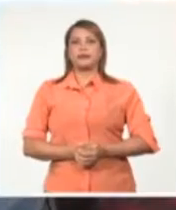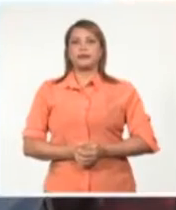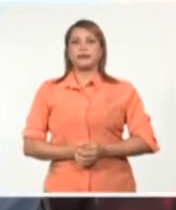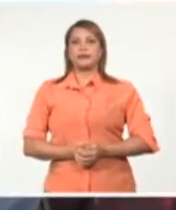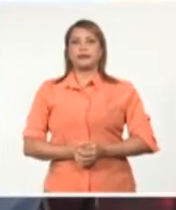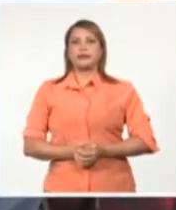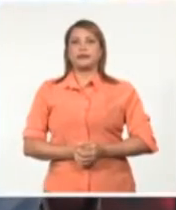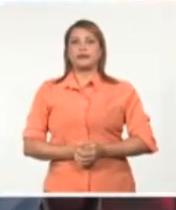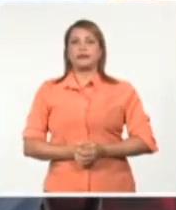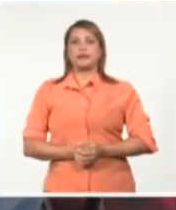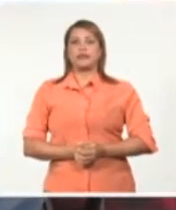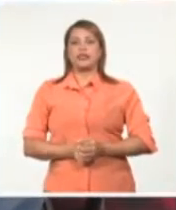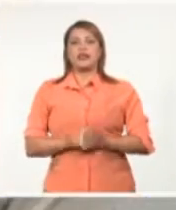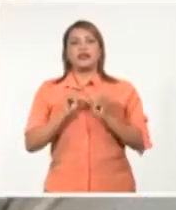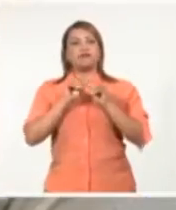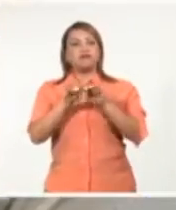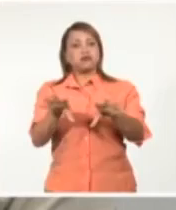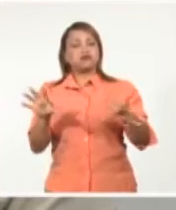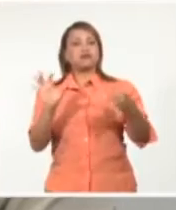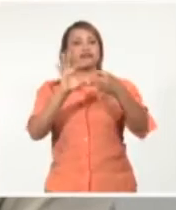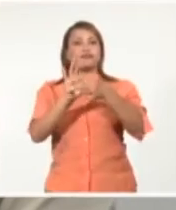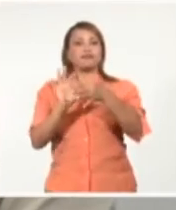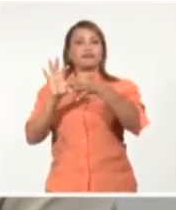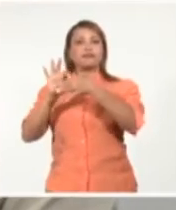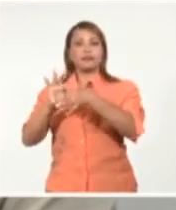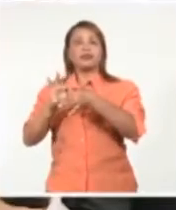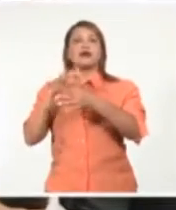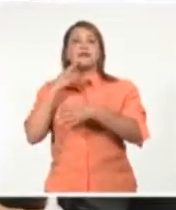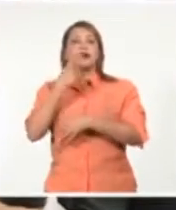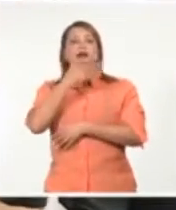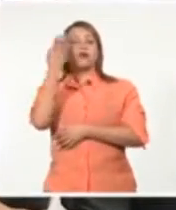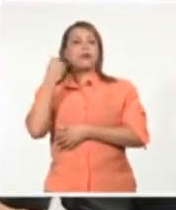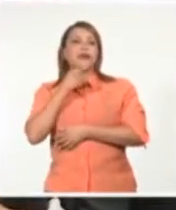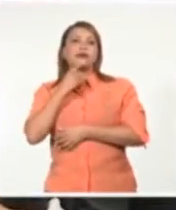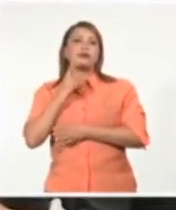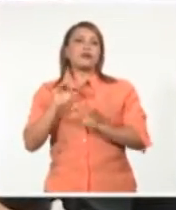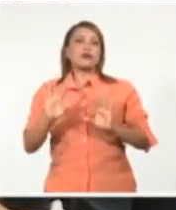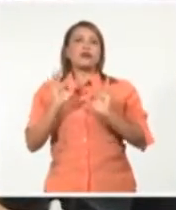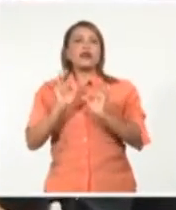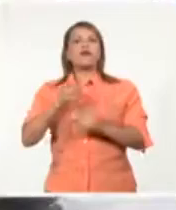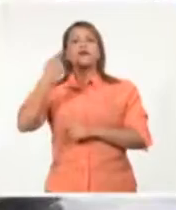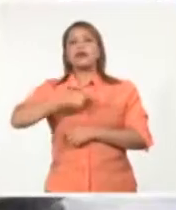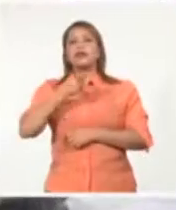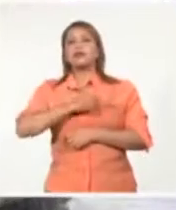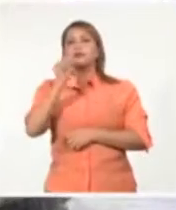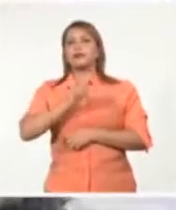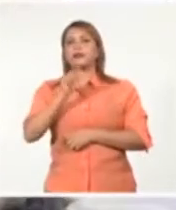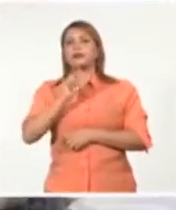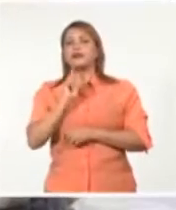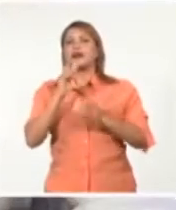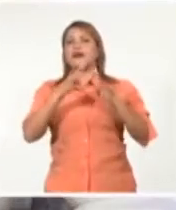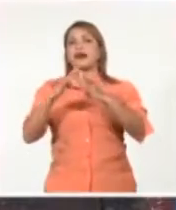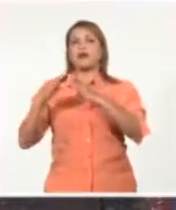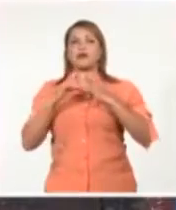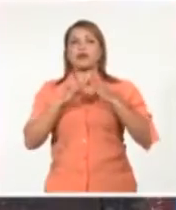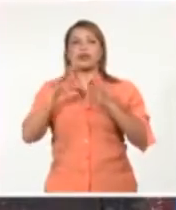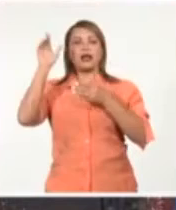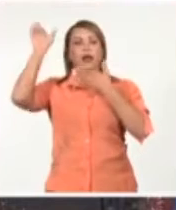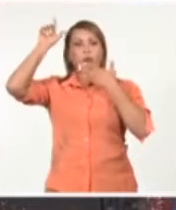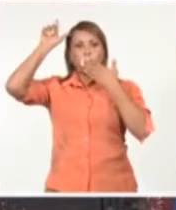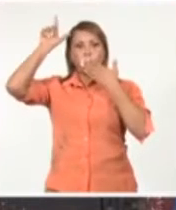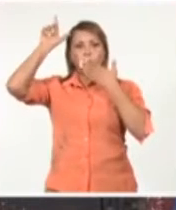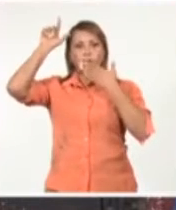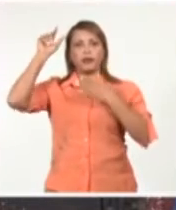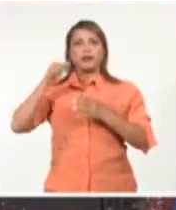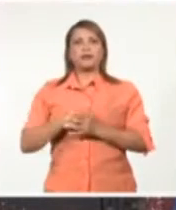Tender redes a favor de la integración y resistirse al olvido es un derecho de quienes habitan en los pueblos indígenas. En Costa